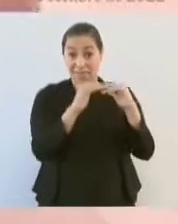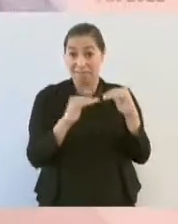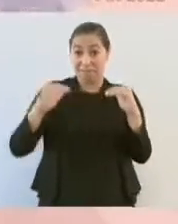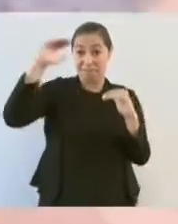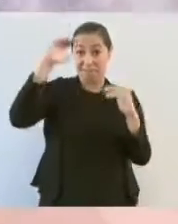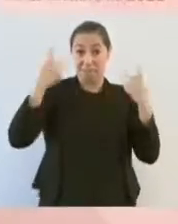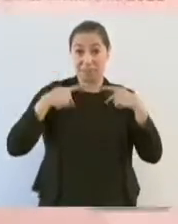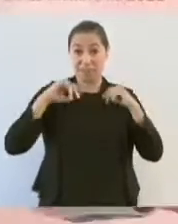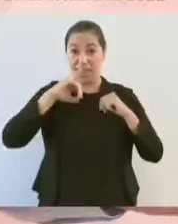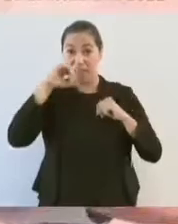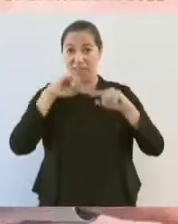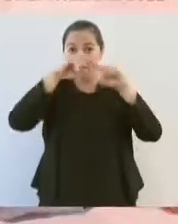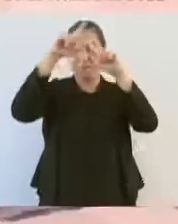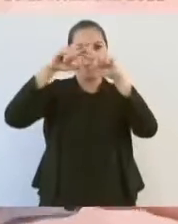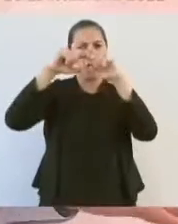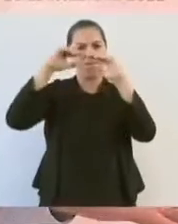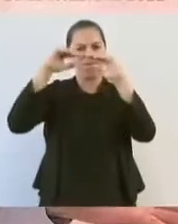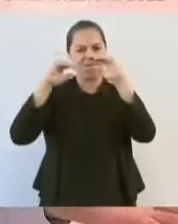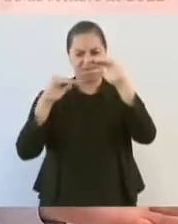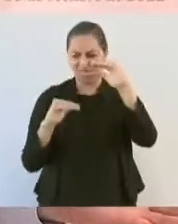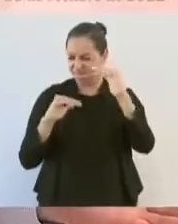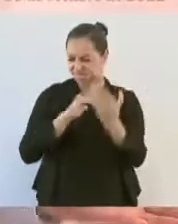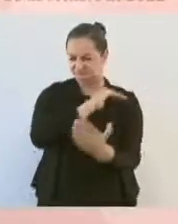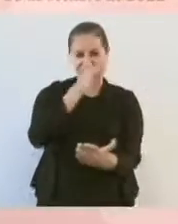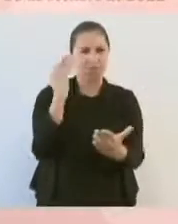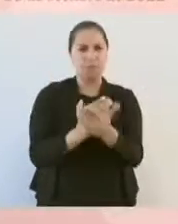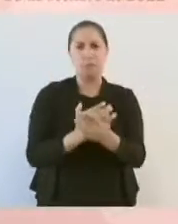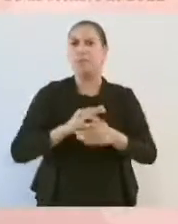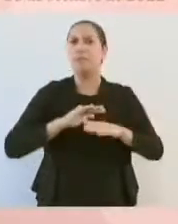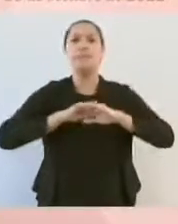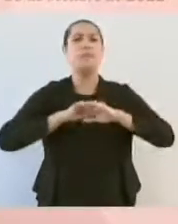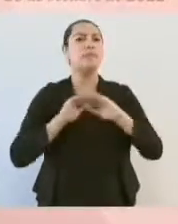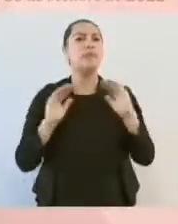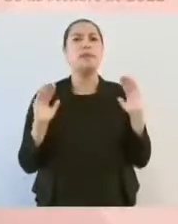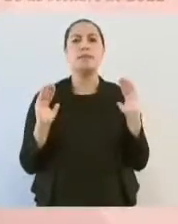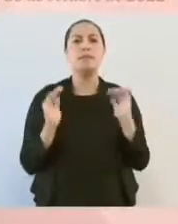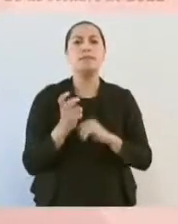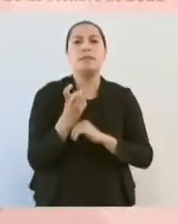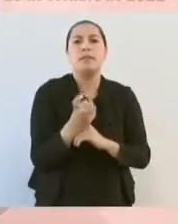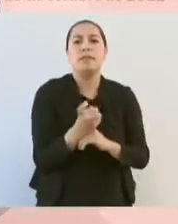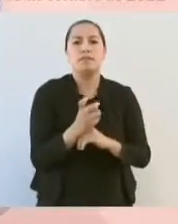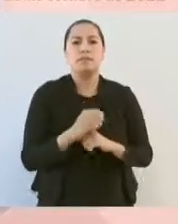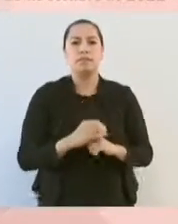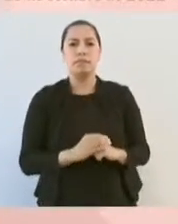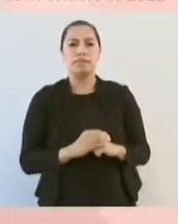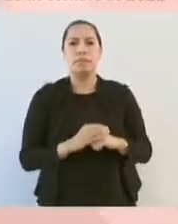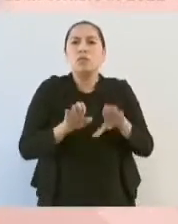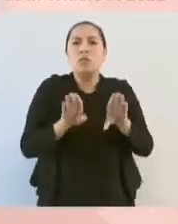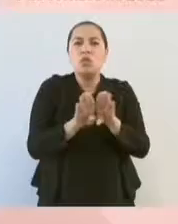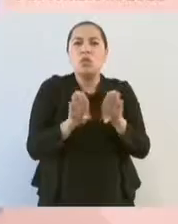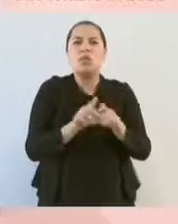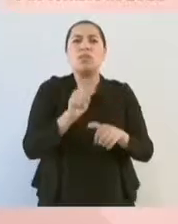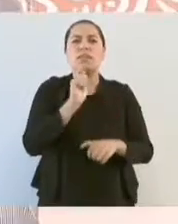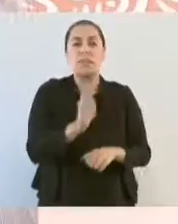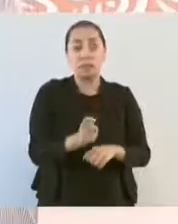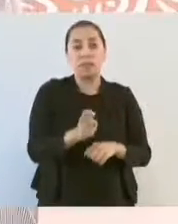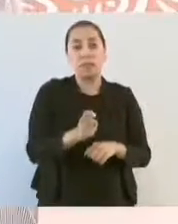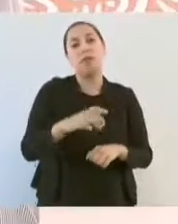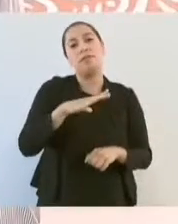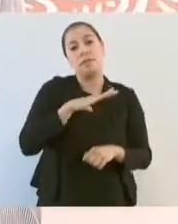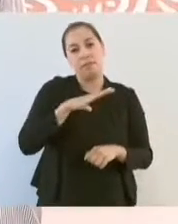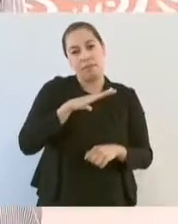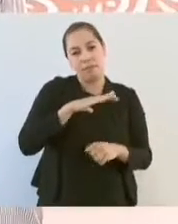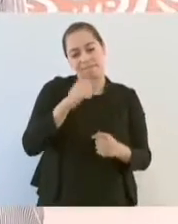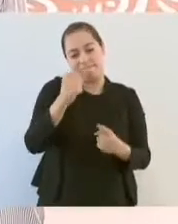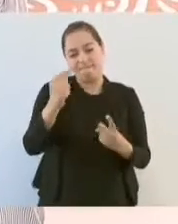y ya nada más con eso ni con un añadido la austeridad, es